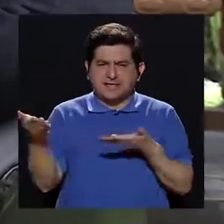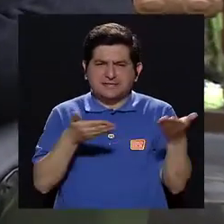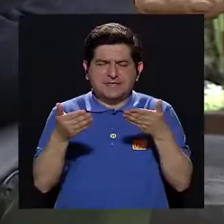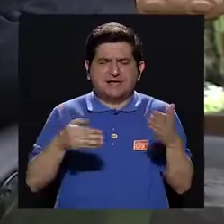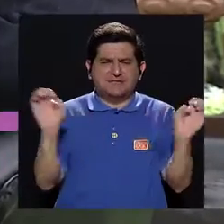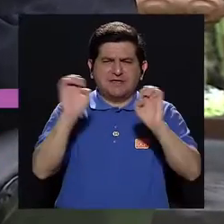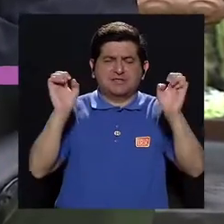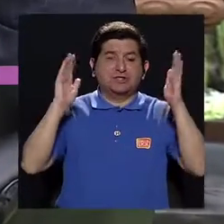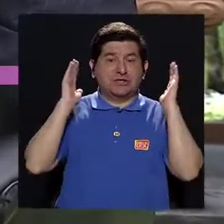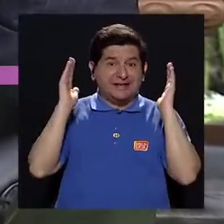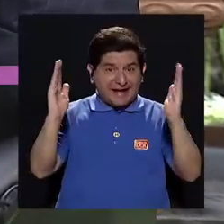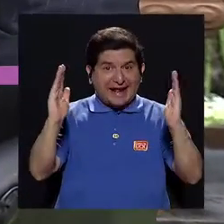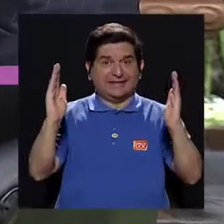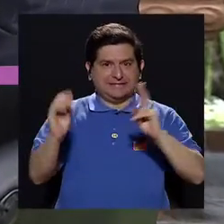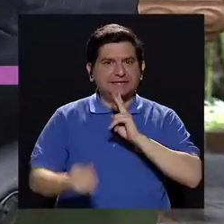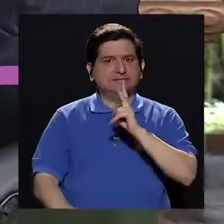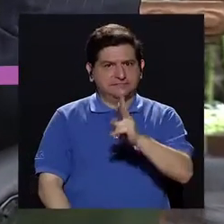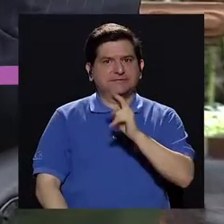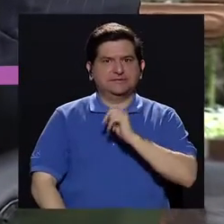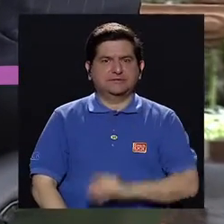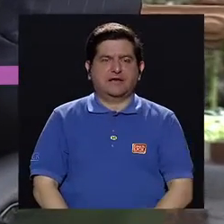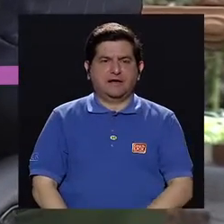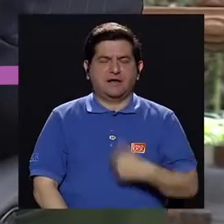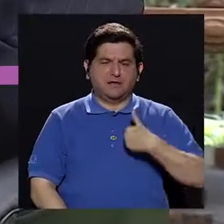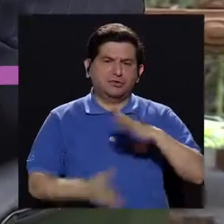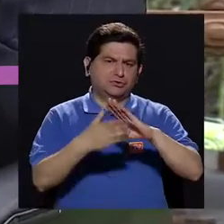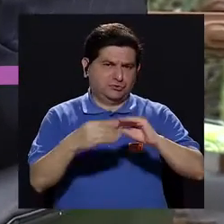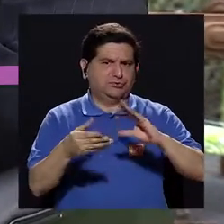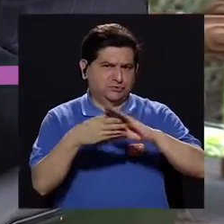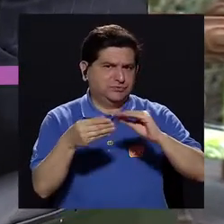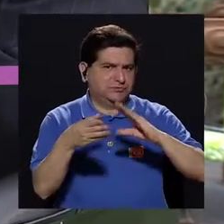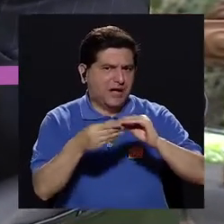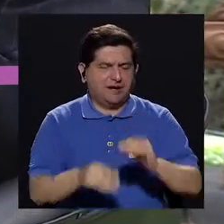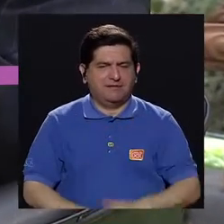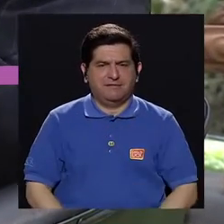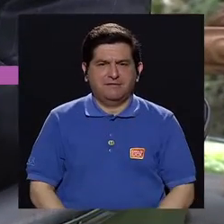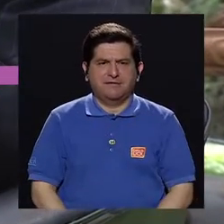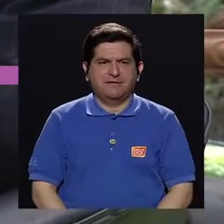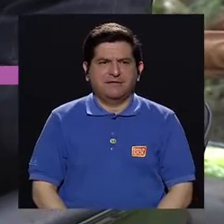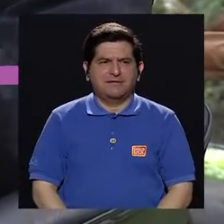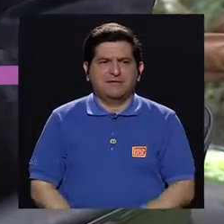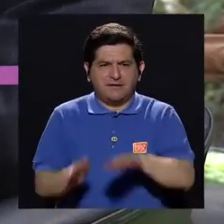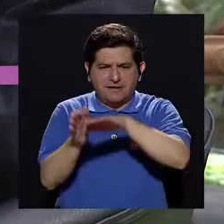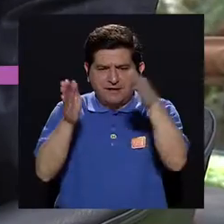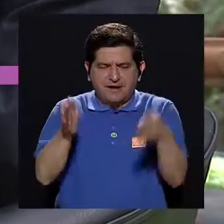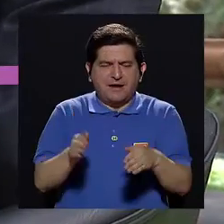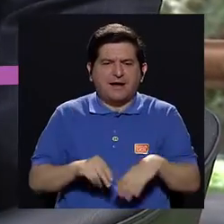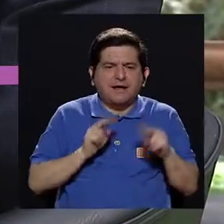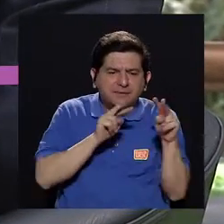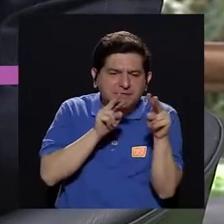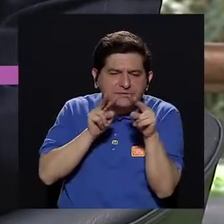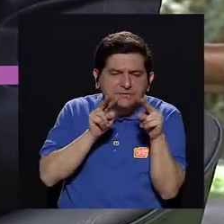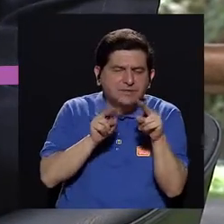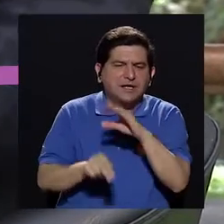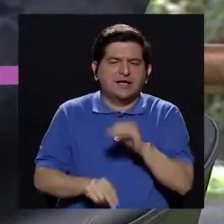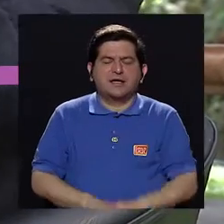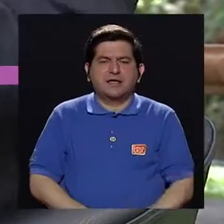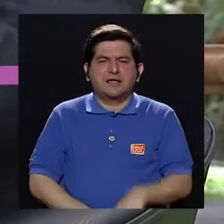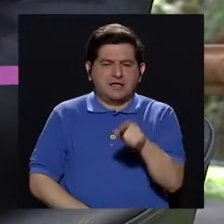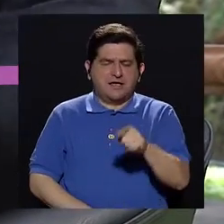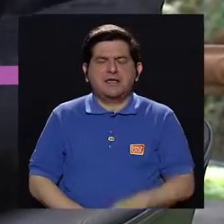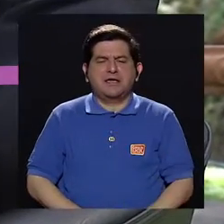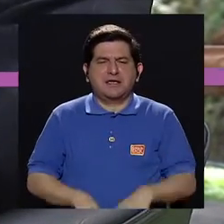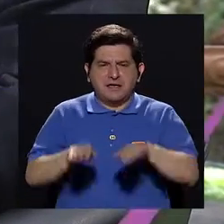emergencias es muy grande. Es muy grande, realmente grande. Yo le puedo contar que entre camas de observación y